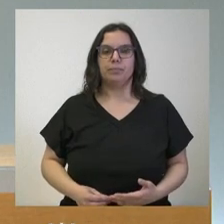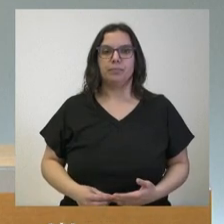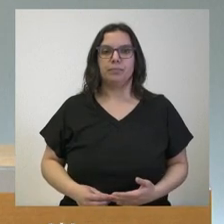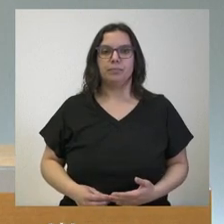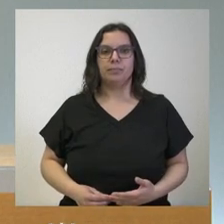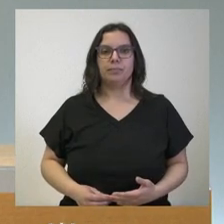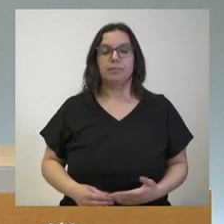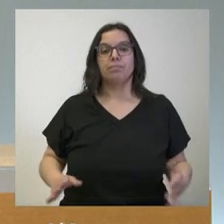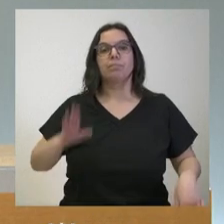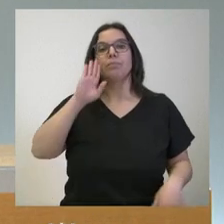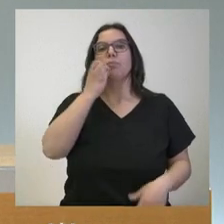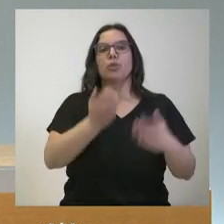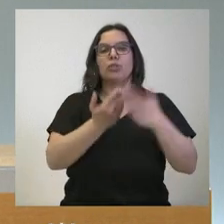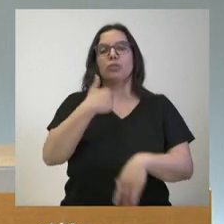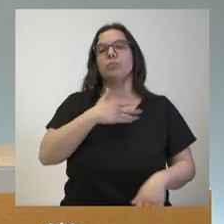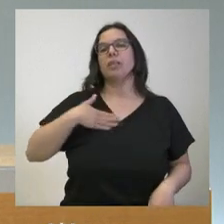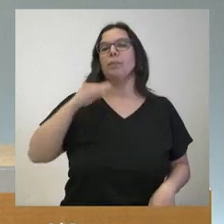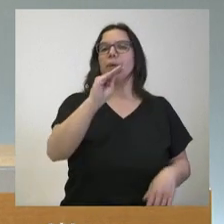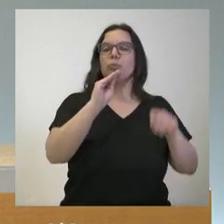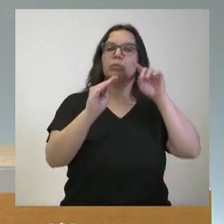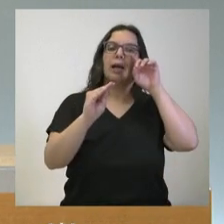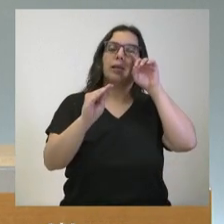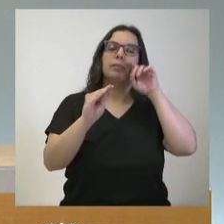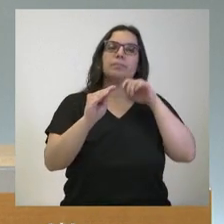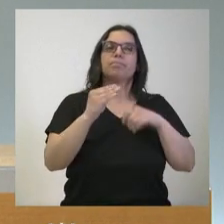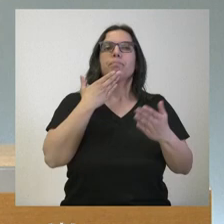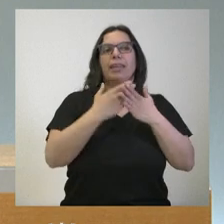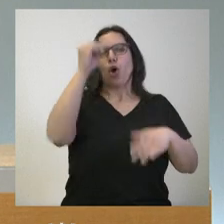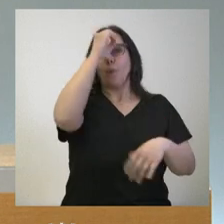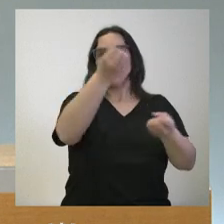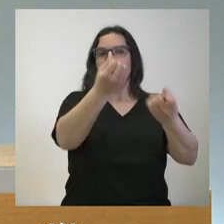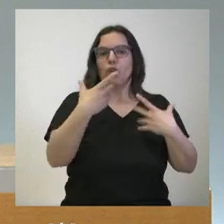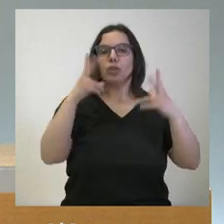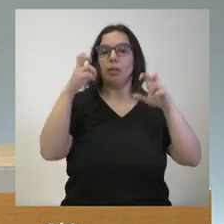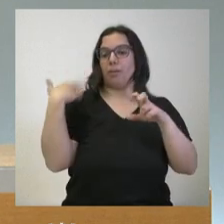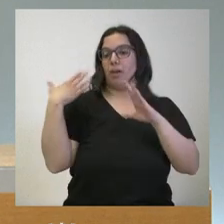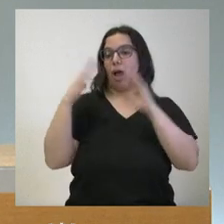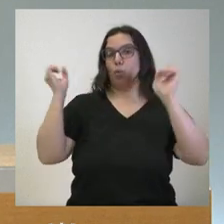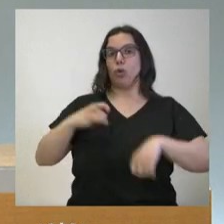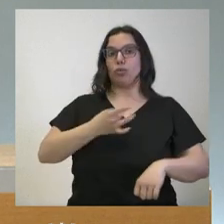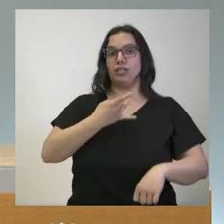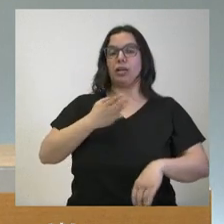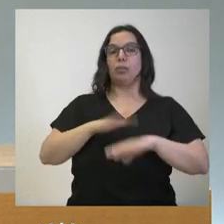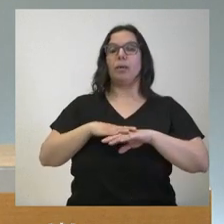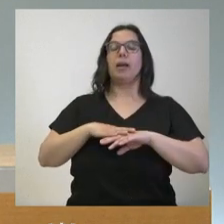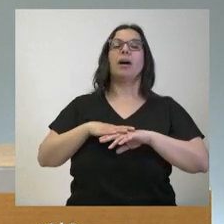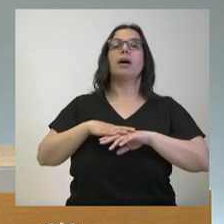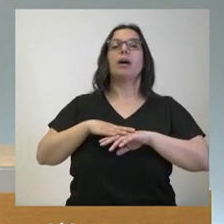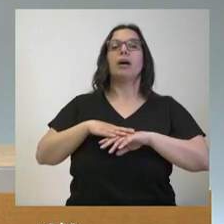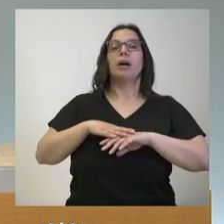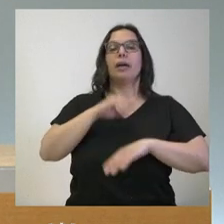Hola, buenos días. Yo le quería preguntar, le quería pedir una valoración por el acuerdo con los sindicatos sobre la aplicación de la jornada de 35 horas.